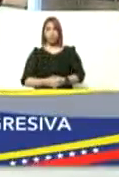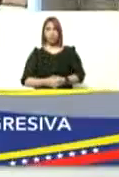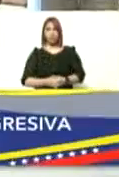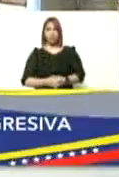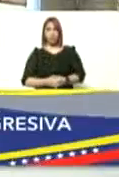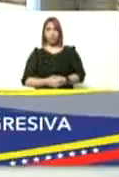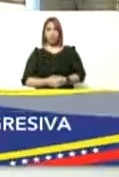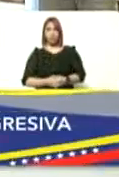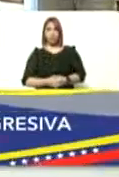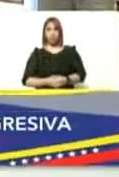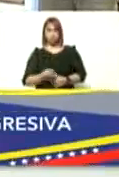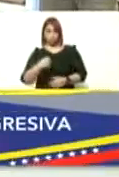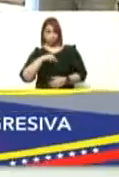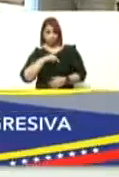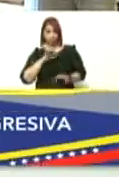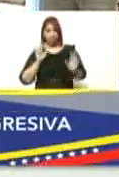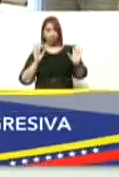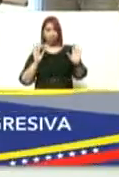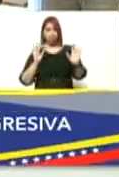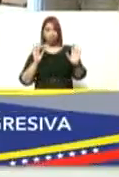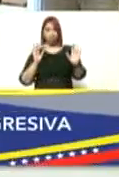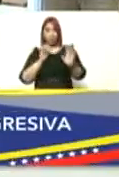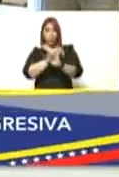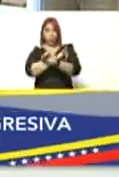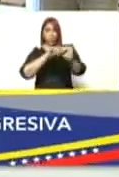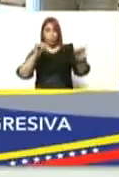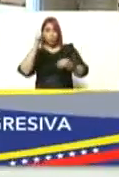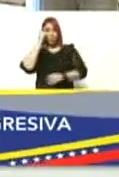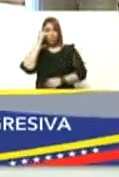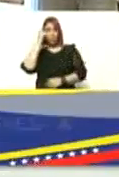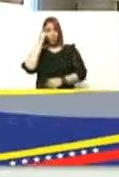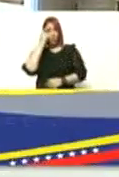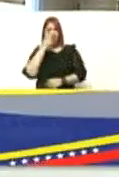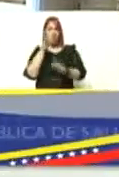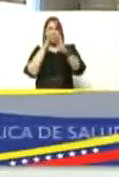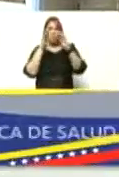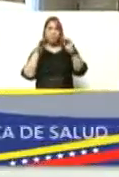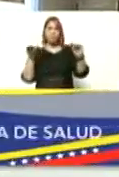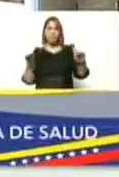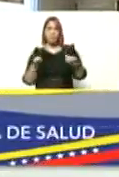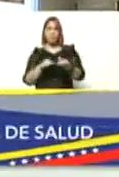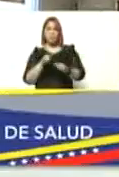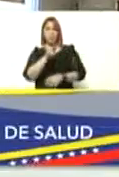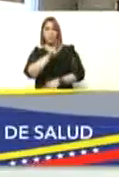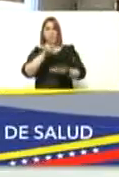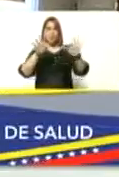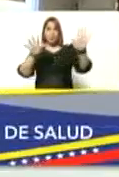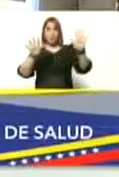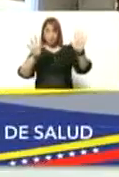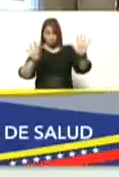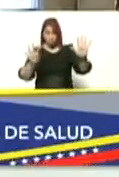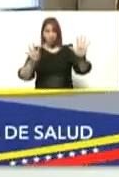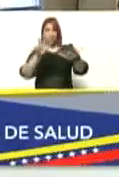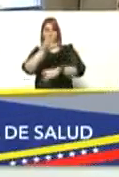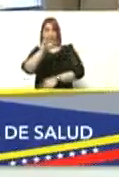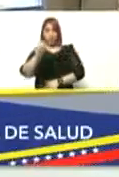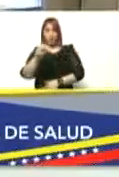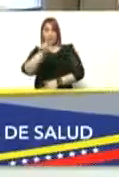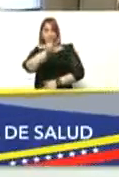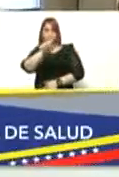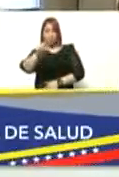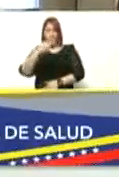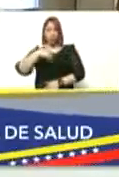venimos los últimos días de diciembre veintinueve treinta y treinta y uno tuvimos un